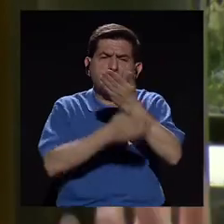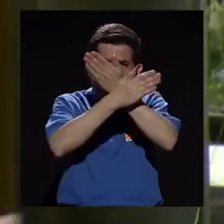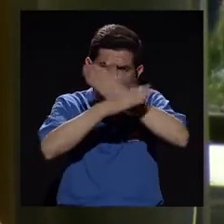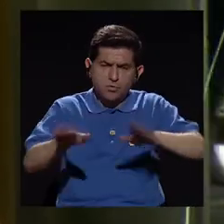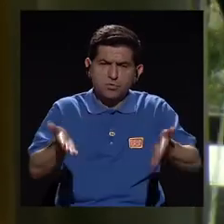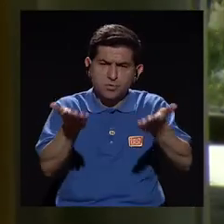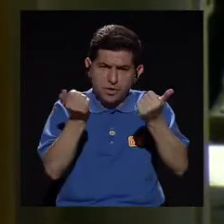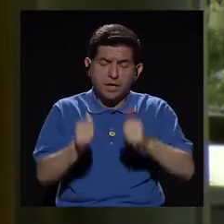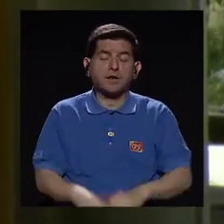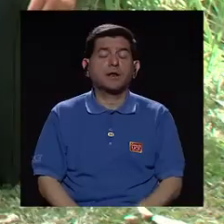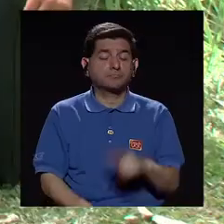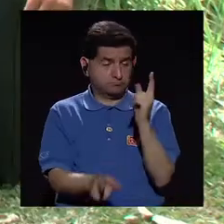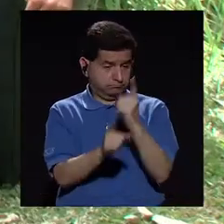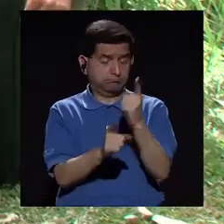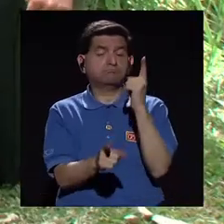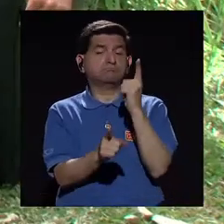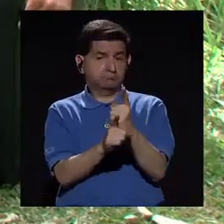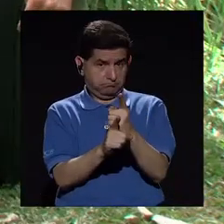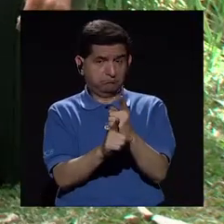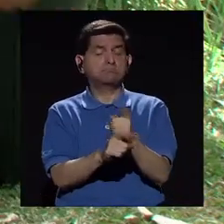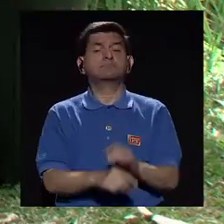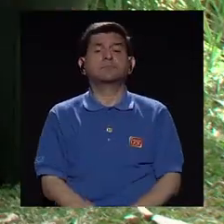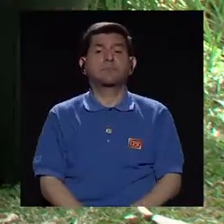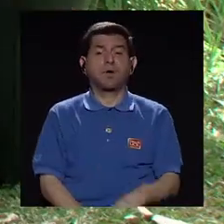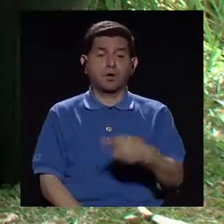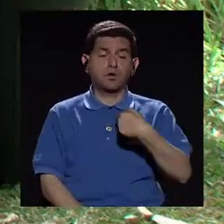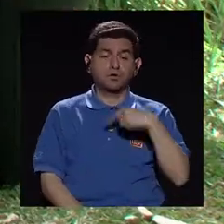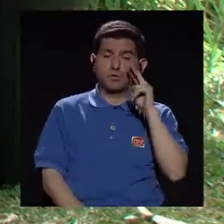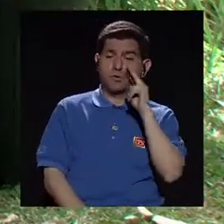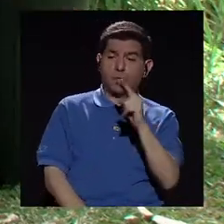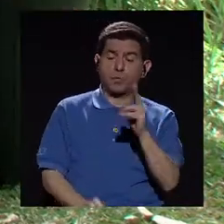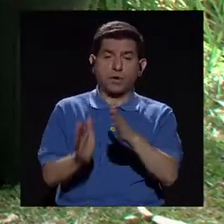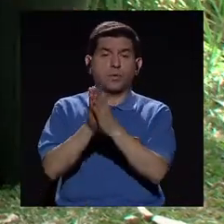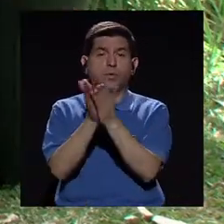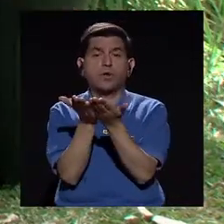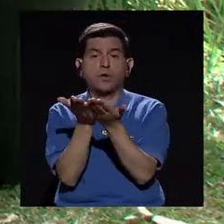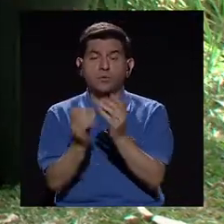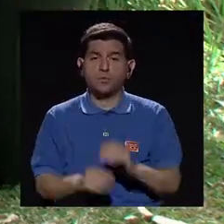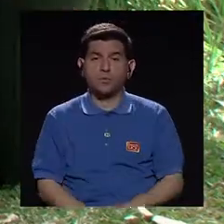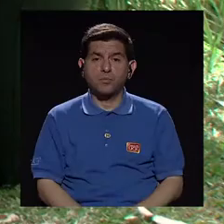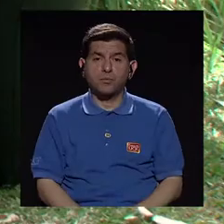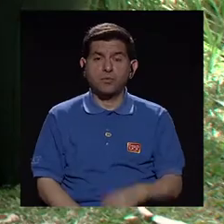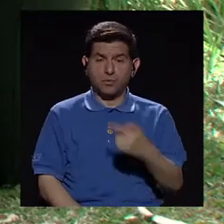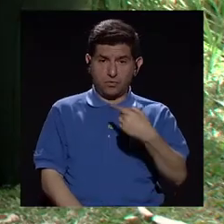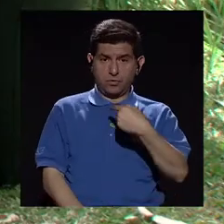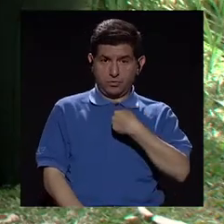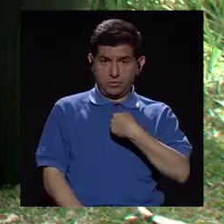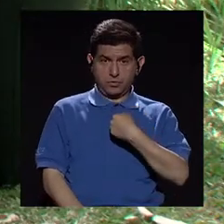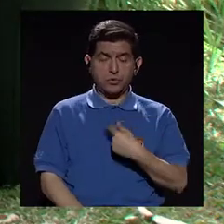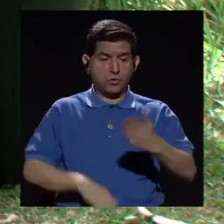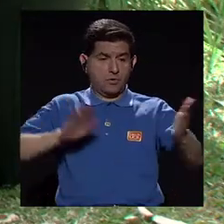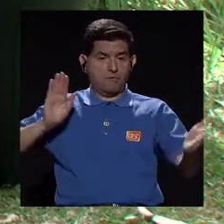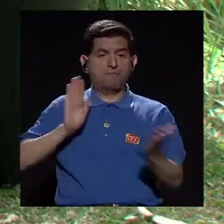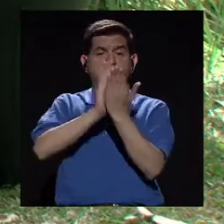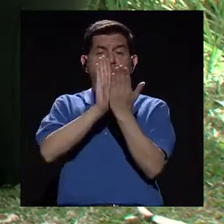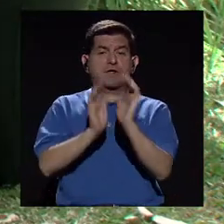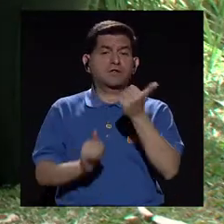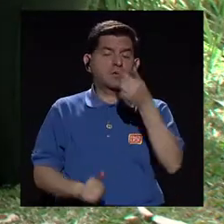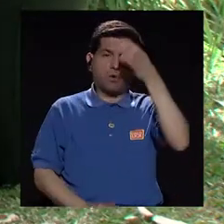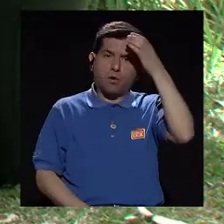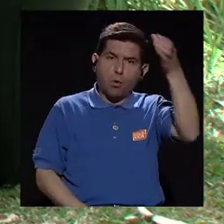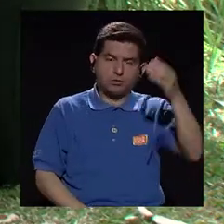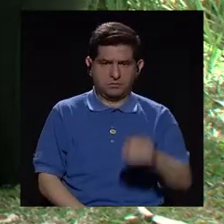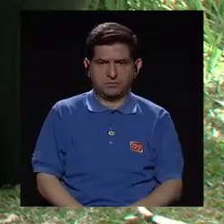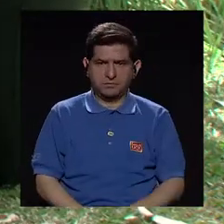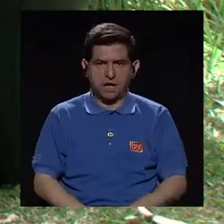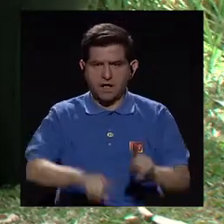de paz que queremos para nuestro país. Definitivamente, claro, porque cuando yo veo un libro, yo definitivamente me enfrento a otras